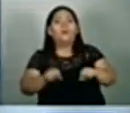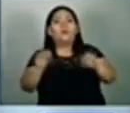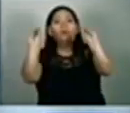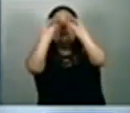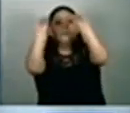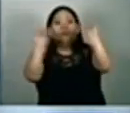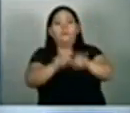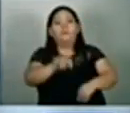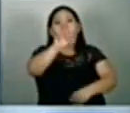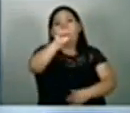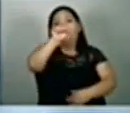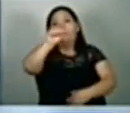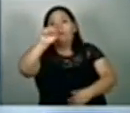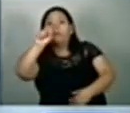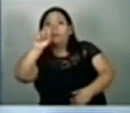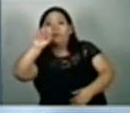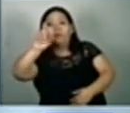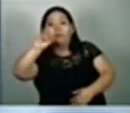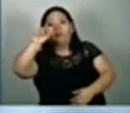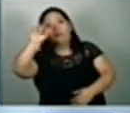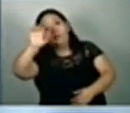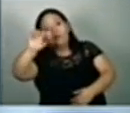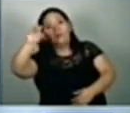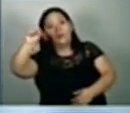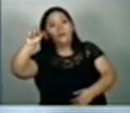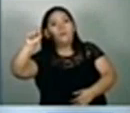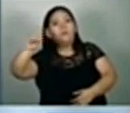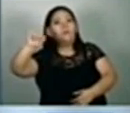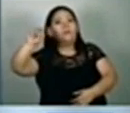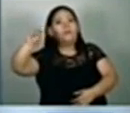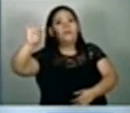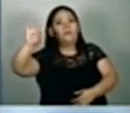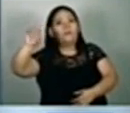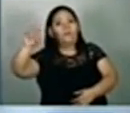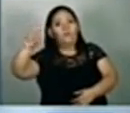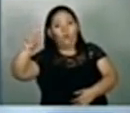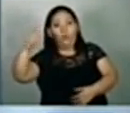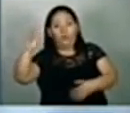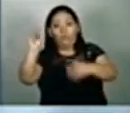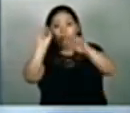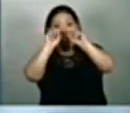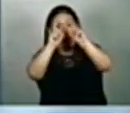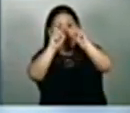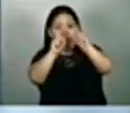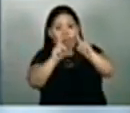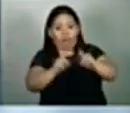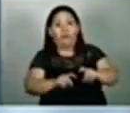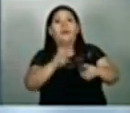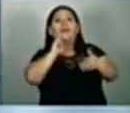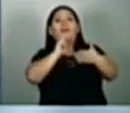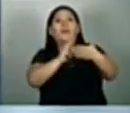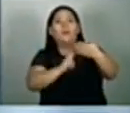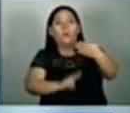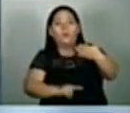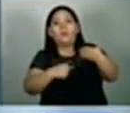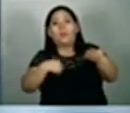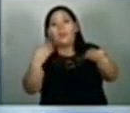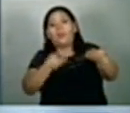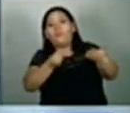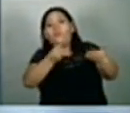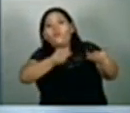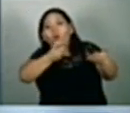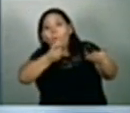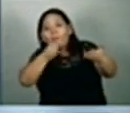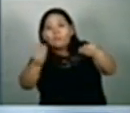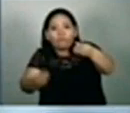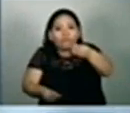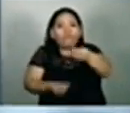ccres.info y una vez registrado en el sistema deberá de presentar la información de